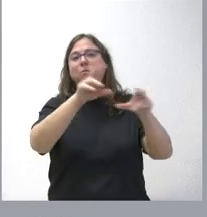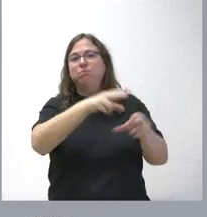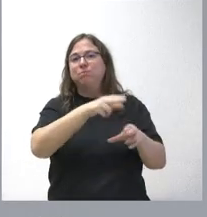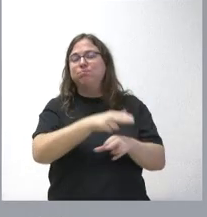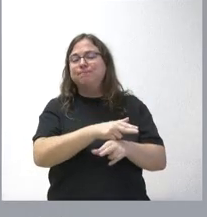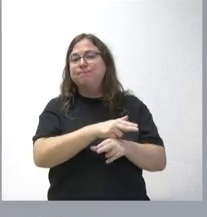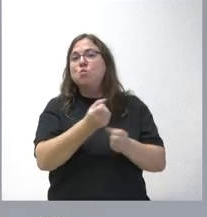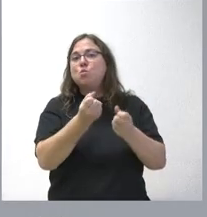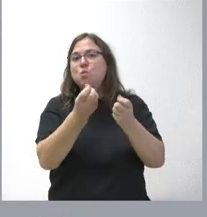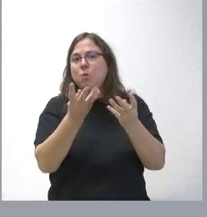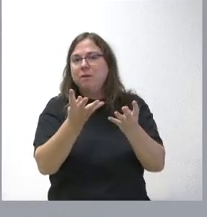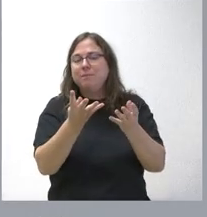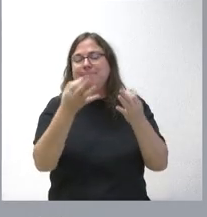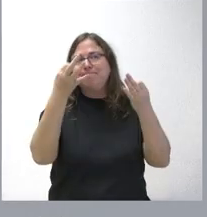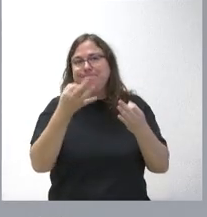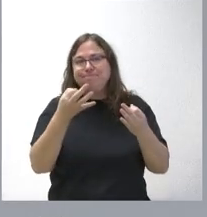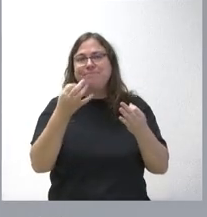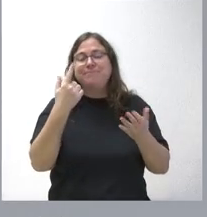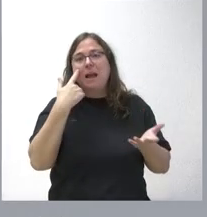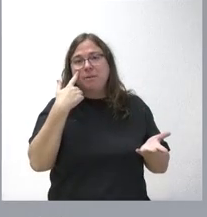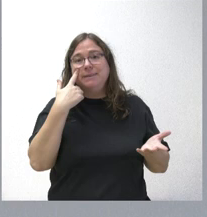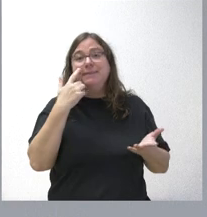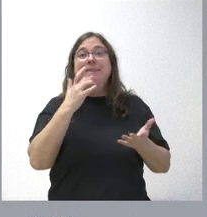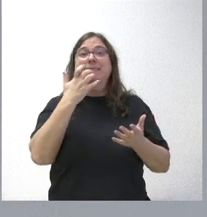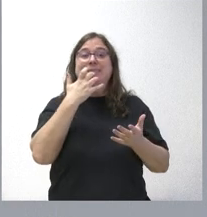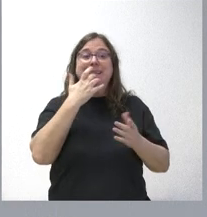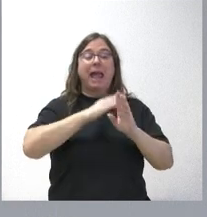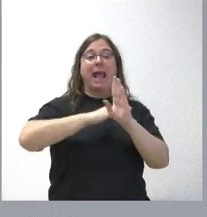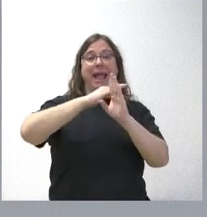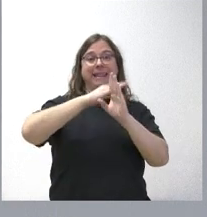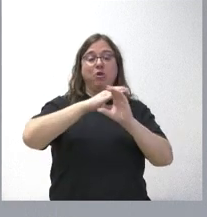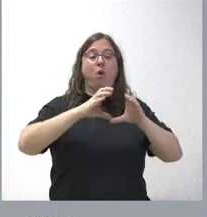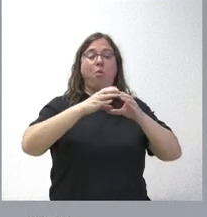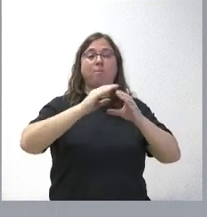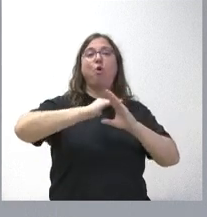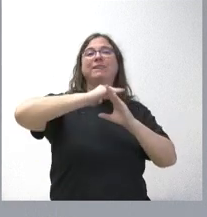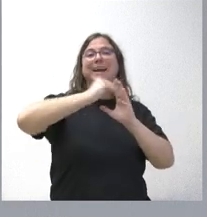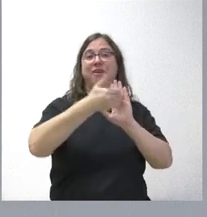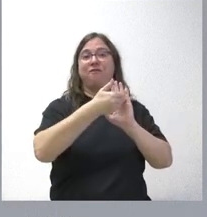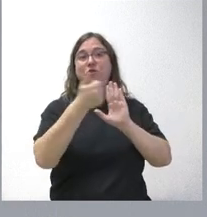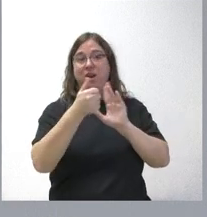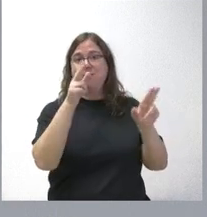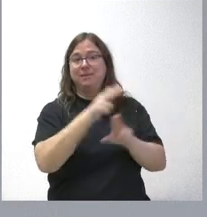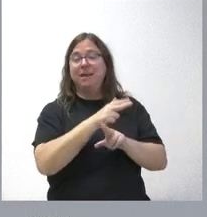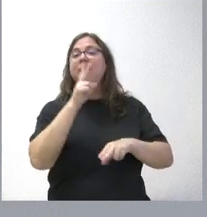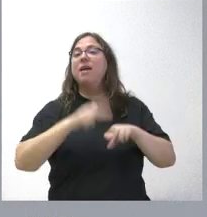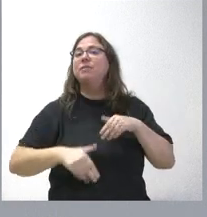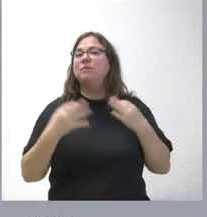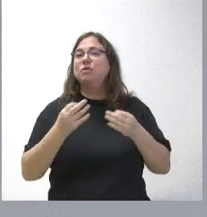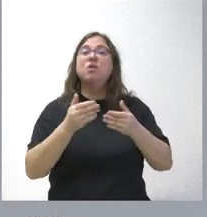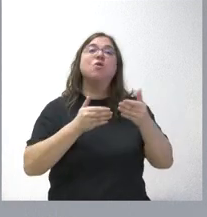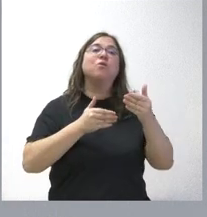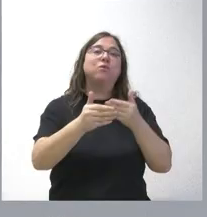al quitar la categoría de cuerpo o escala, lo que se evita es que en el futuro haya